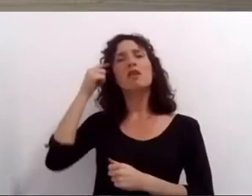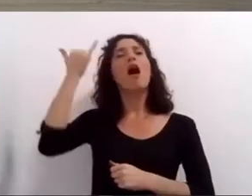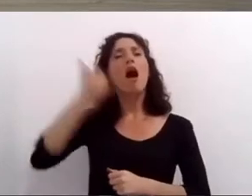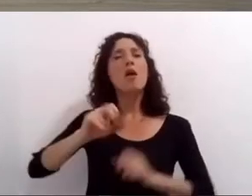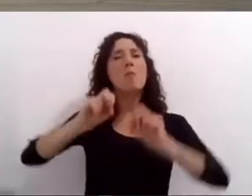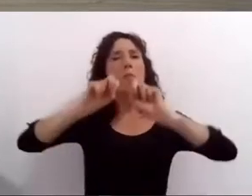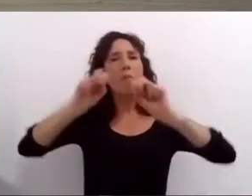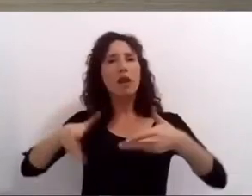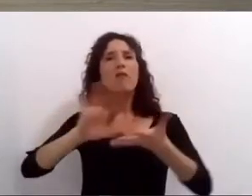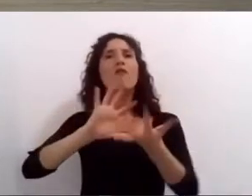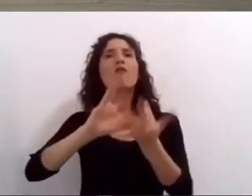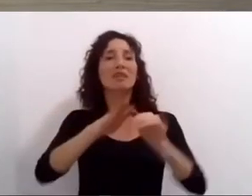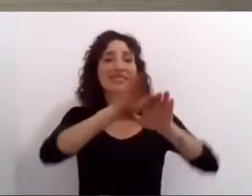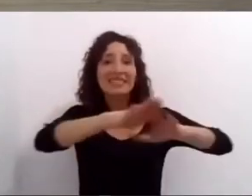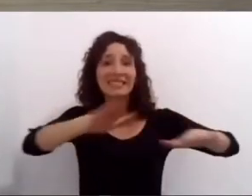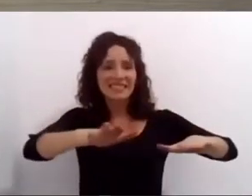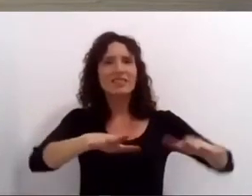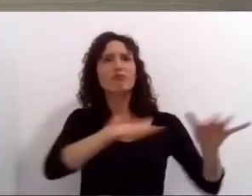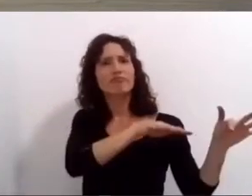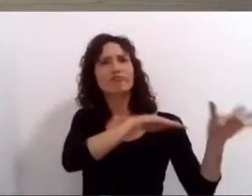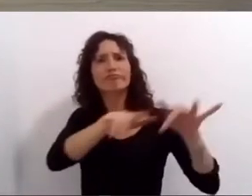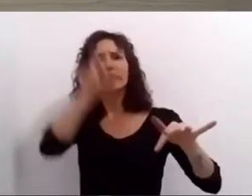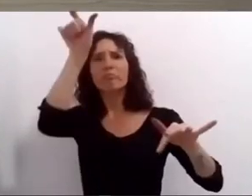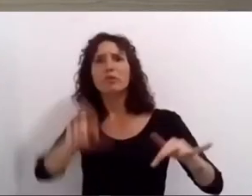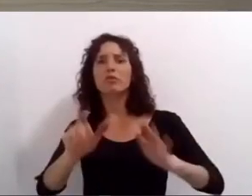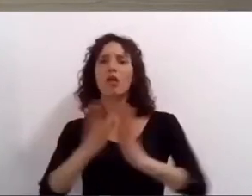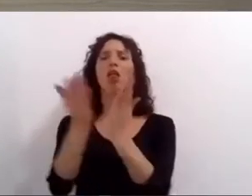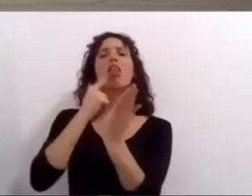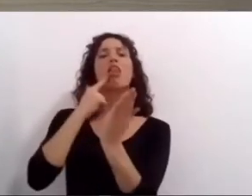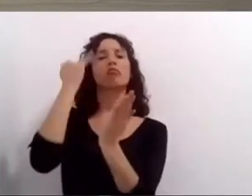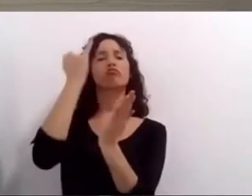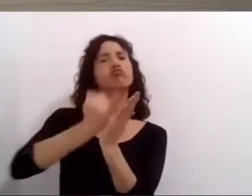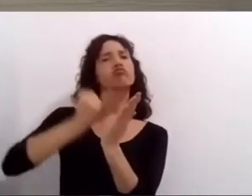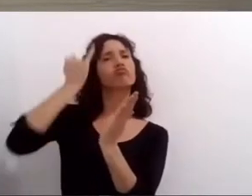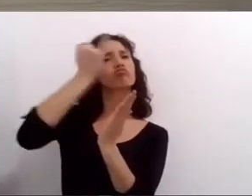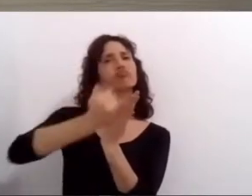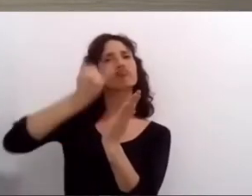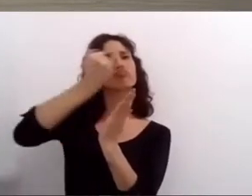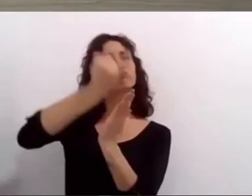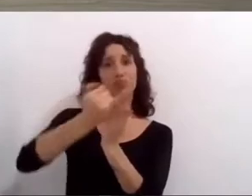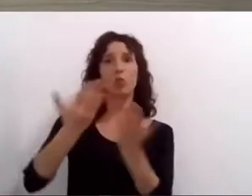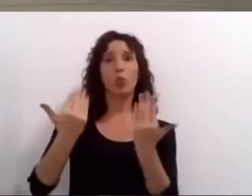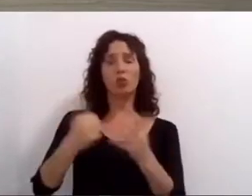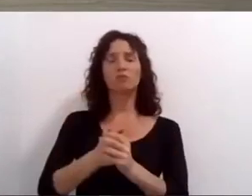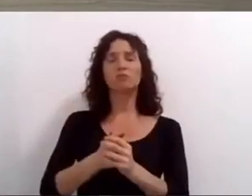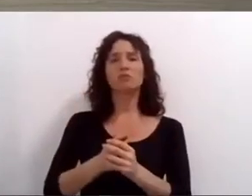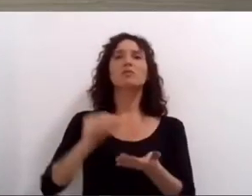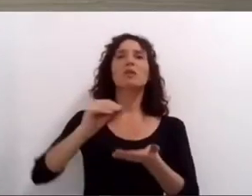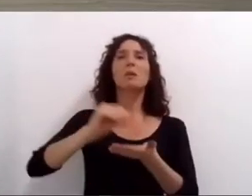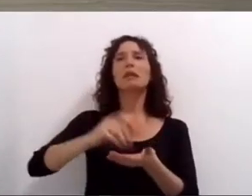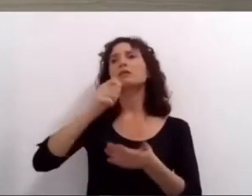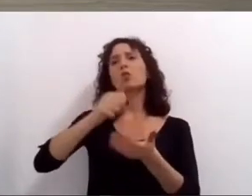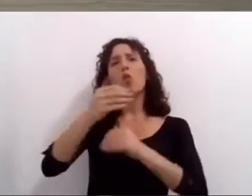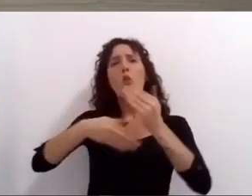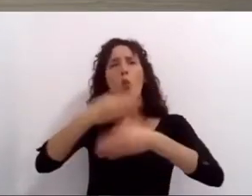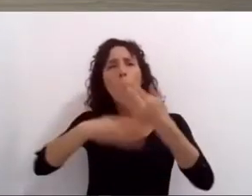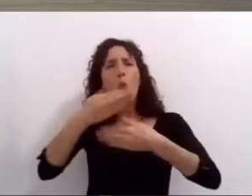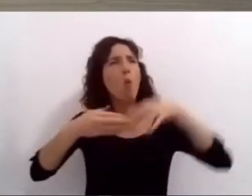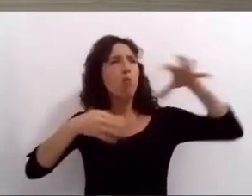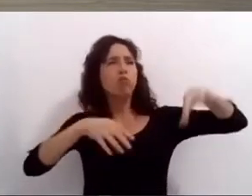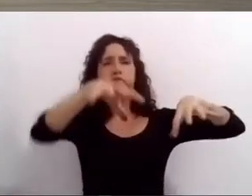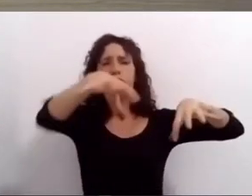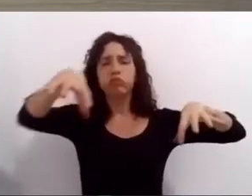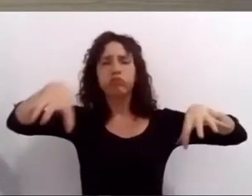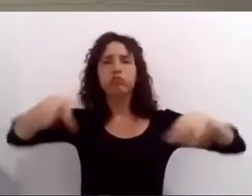ludotecas barriales los espacios de lectura y juego los centros culturales los baúles del tríptico en los distritos y las